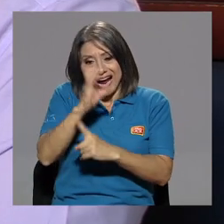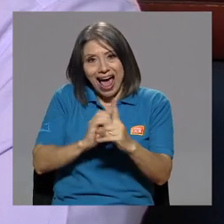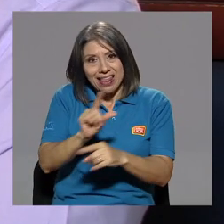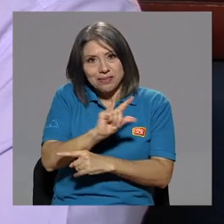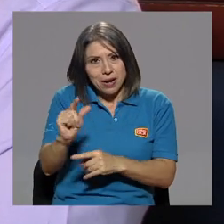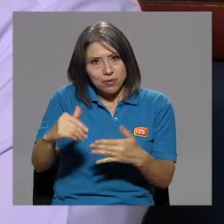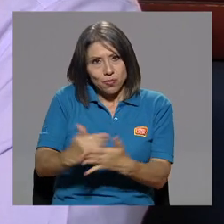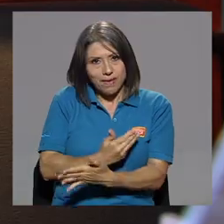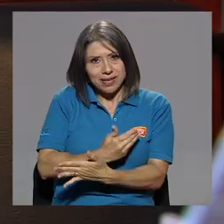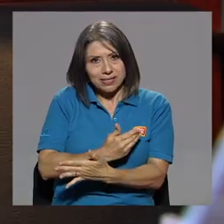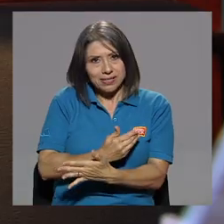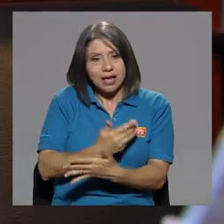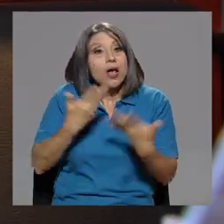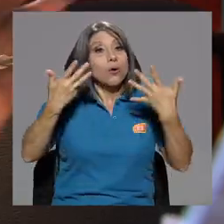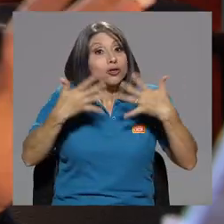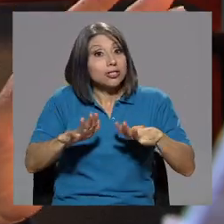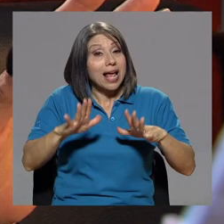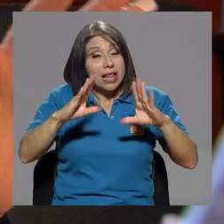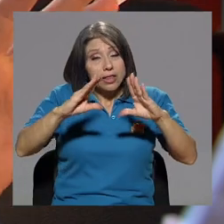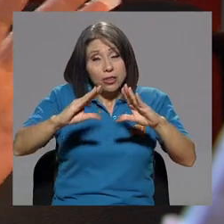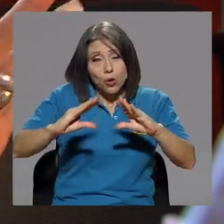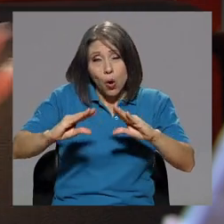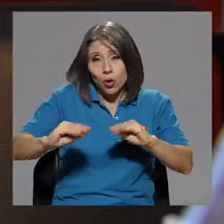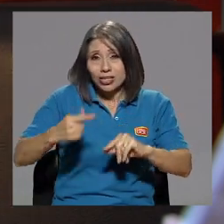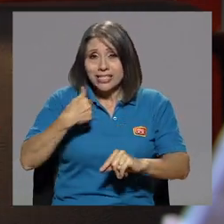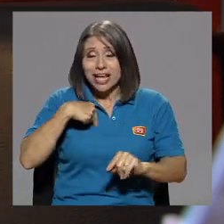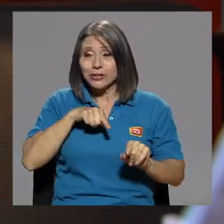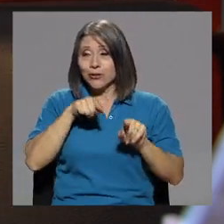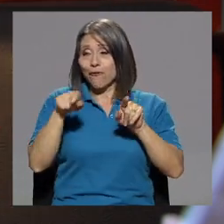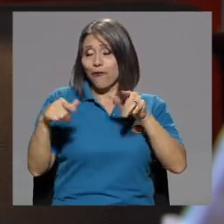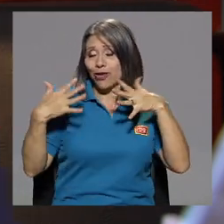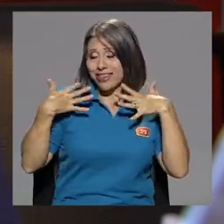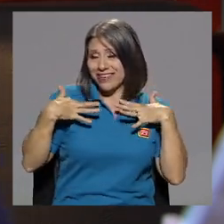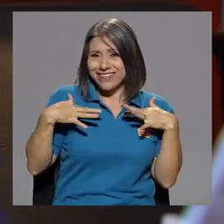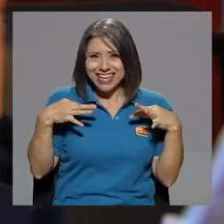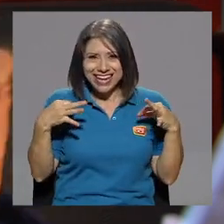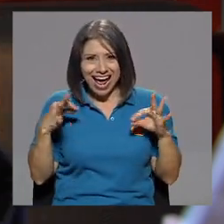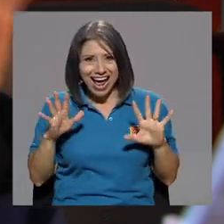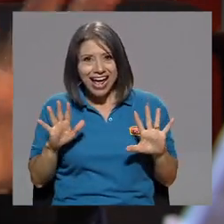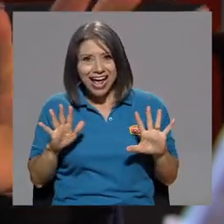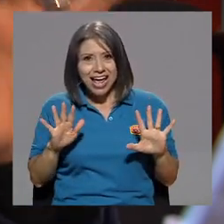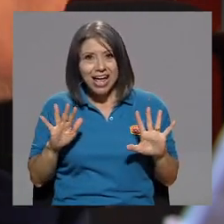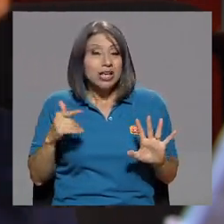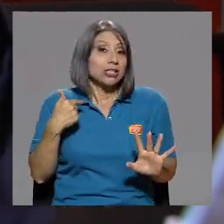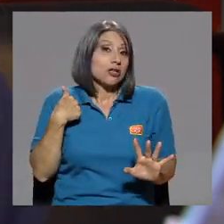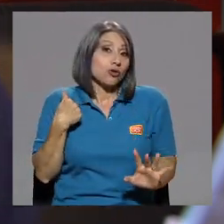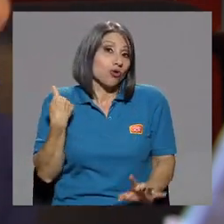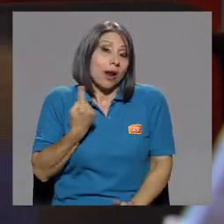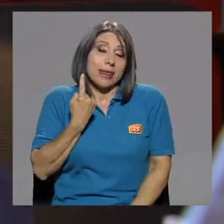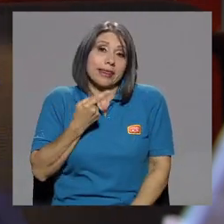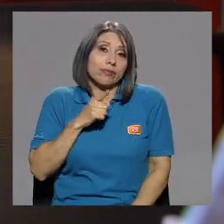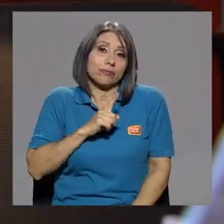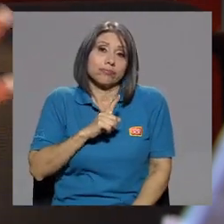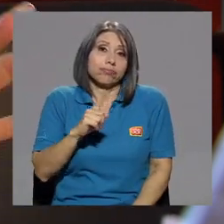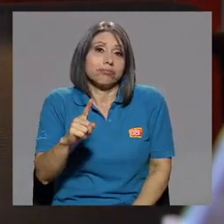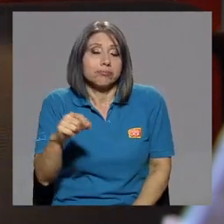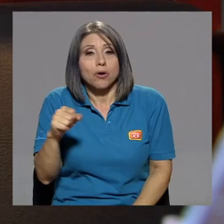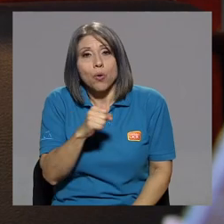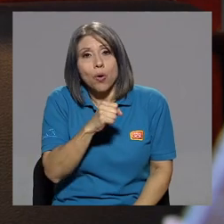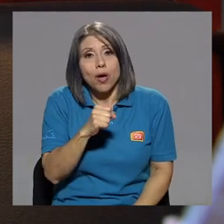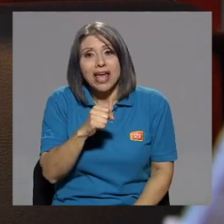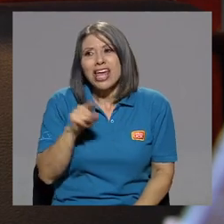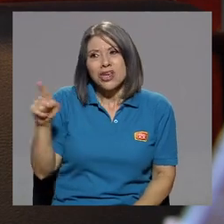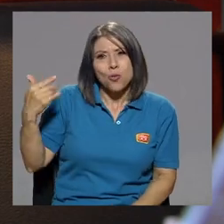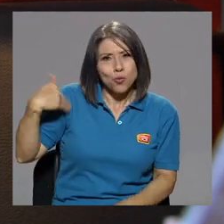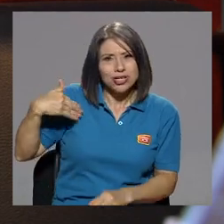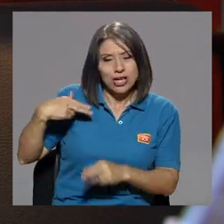yo llego y ya toda divina, yo nada más pongo y el muchacho se encarga de poner, yo